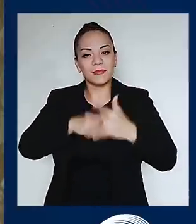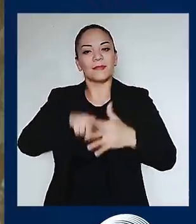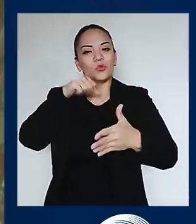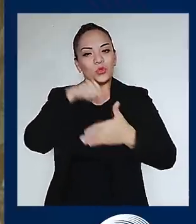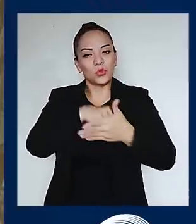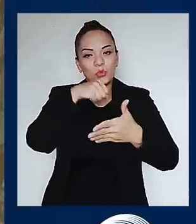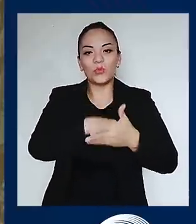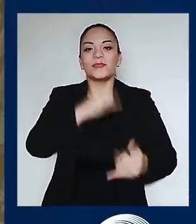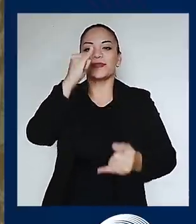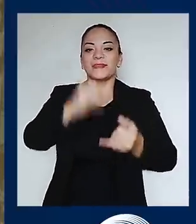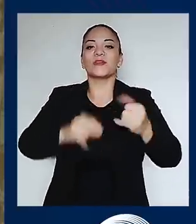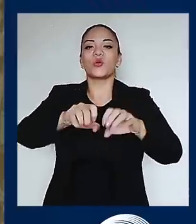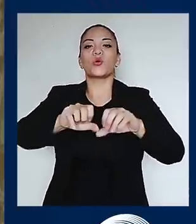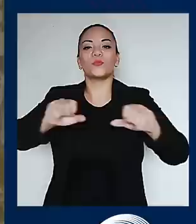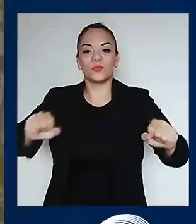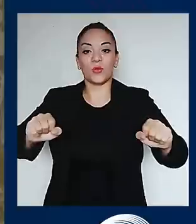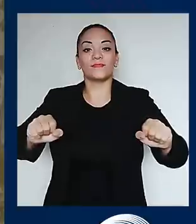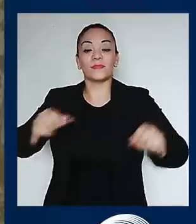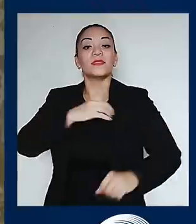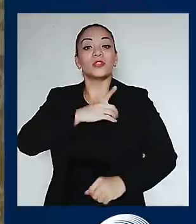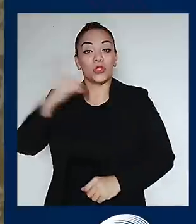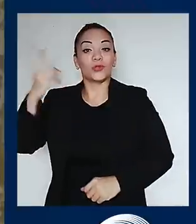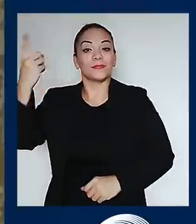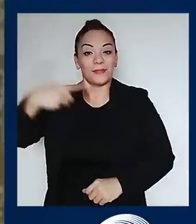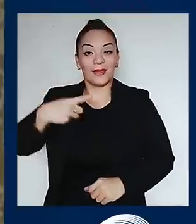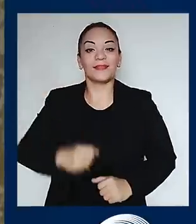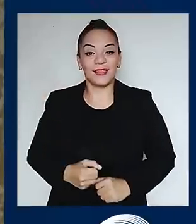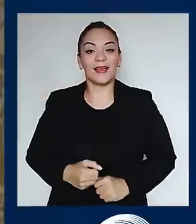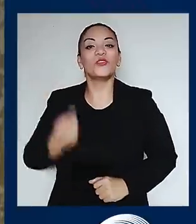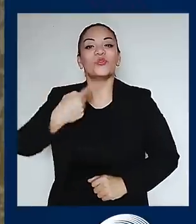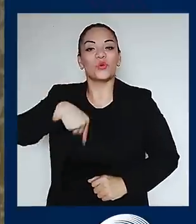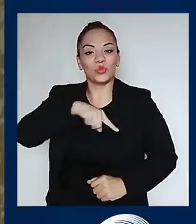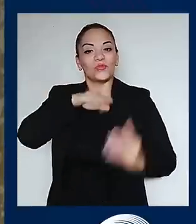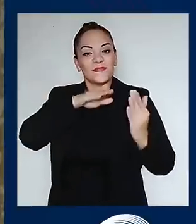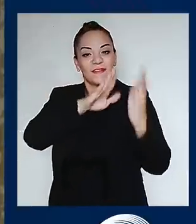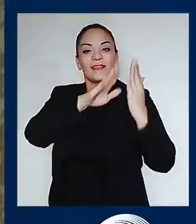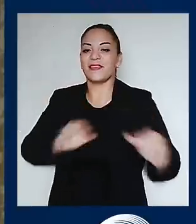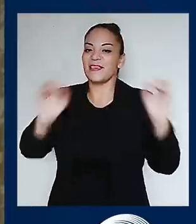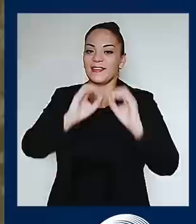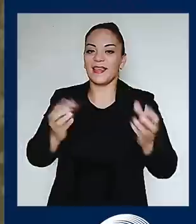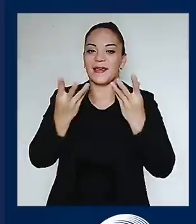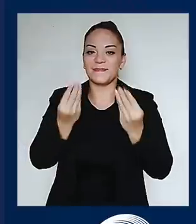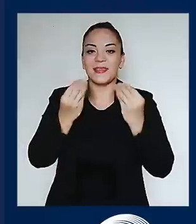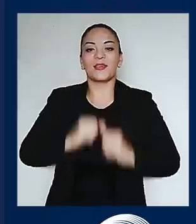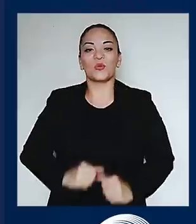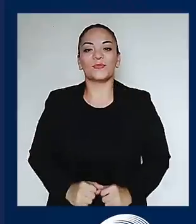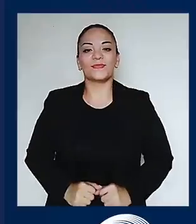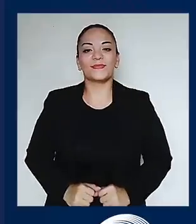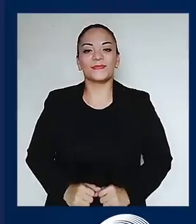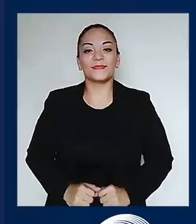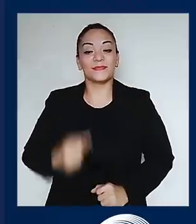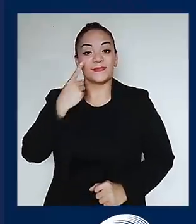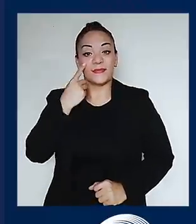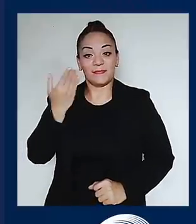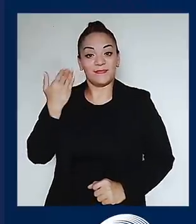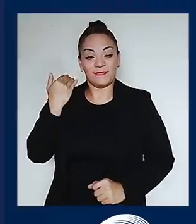la corrupción como Dios manda, de frente y sin miedo. Por eso, la